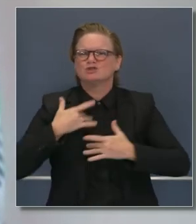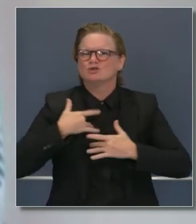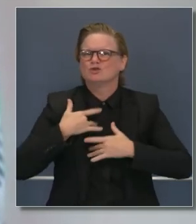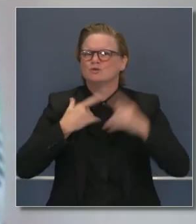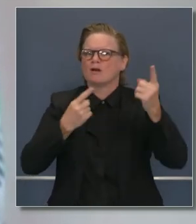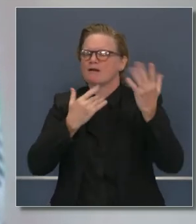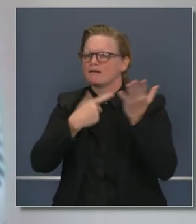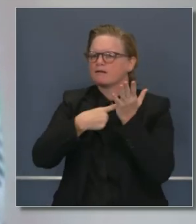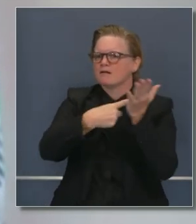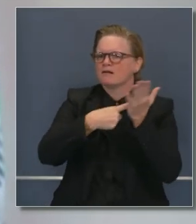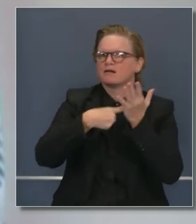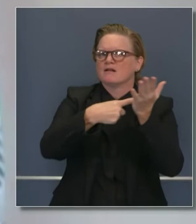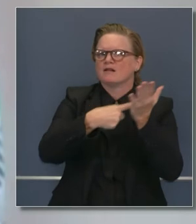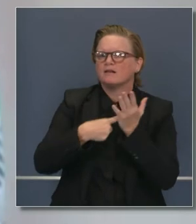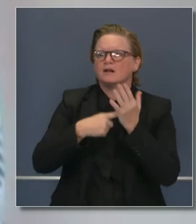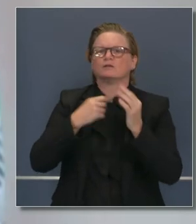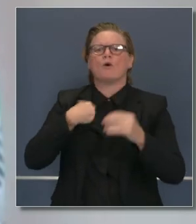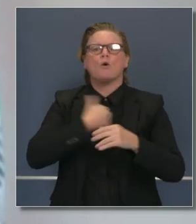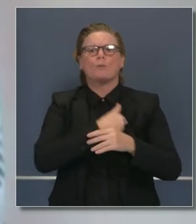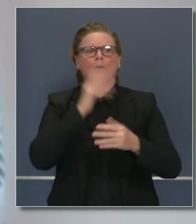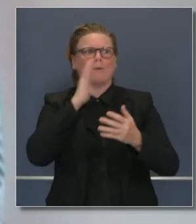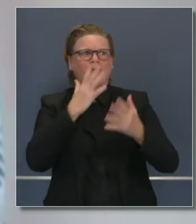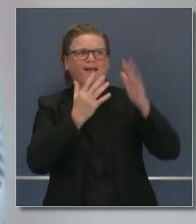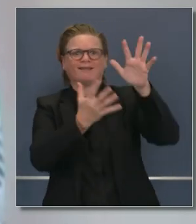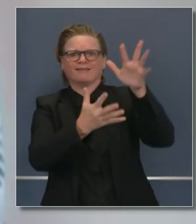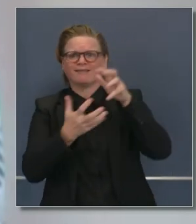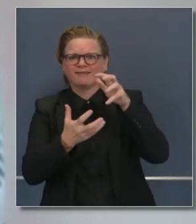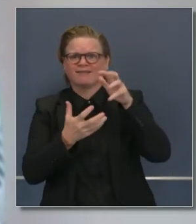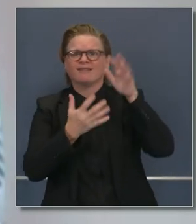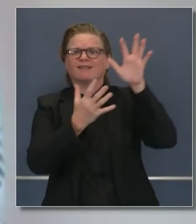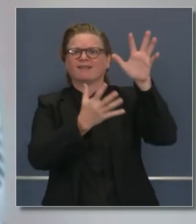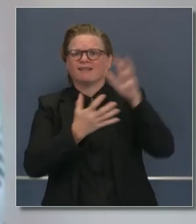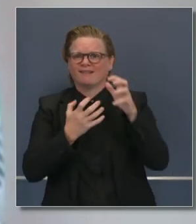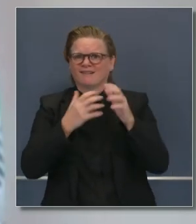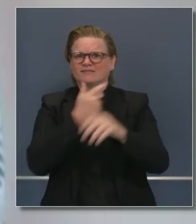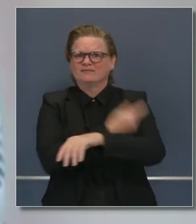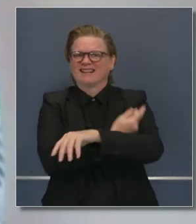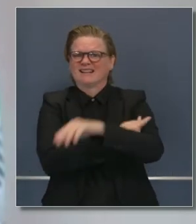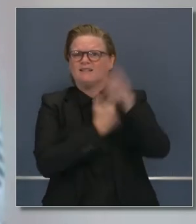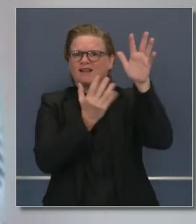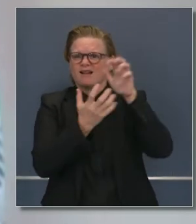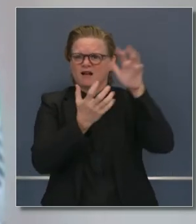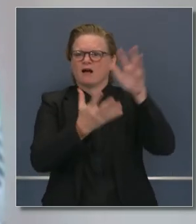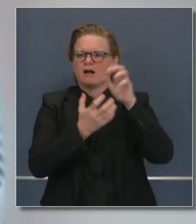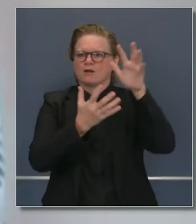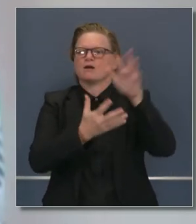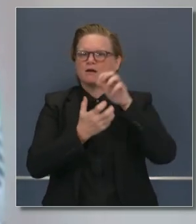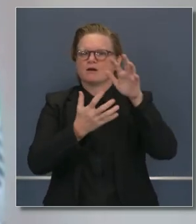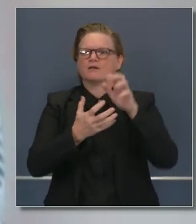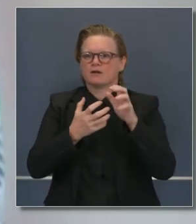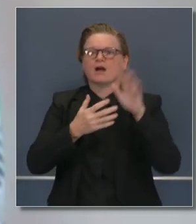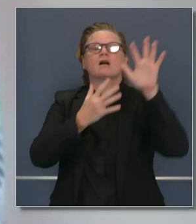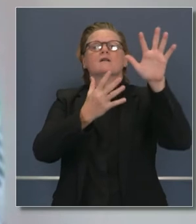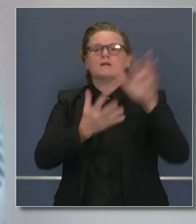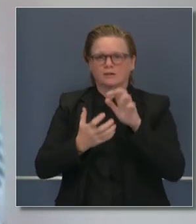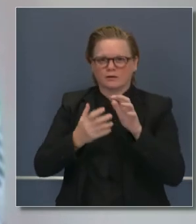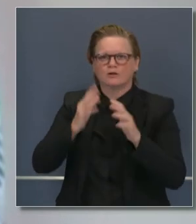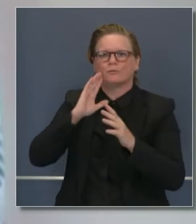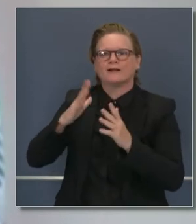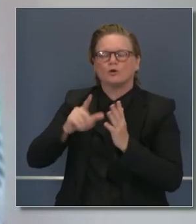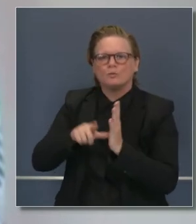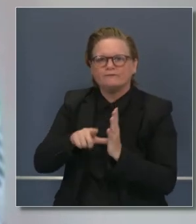de diciembre, sino a principios del año próximo, que al hacerlas disponibles, un número de individuos las tendrán